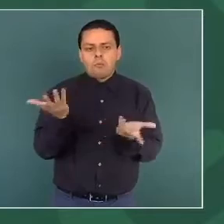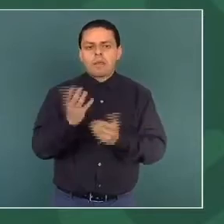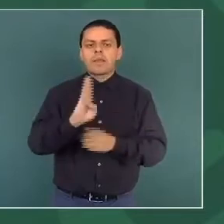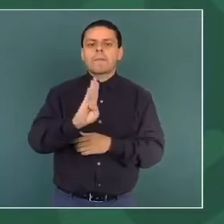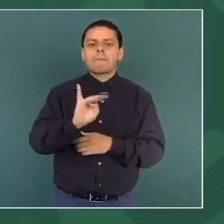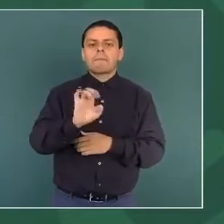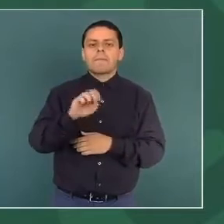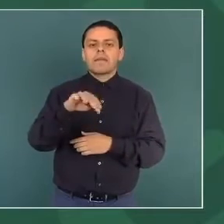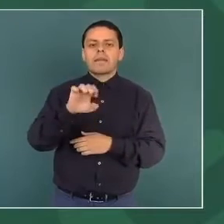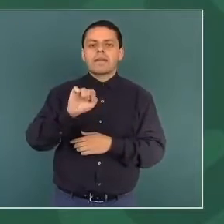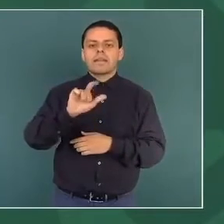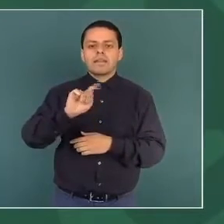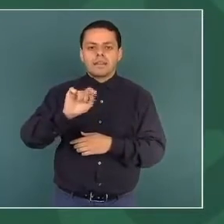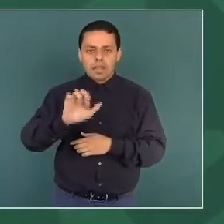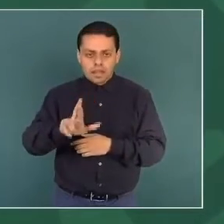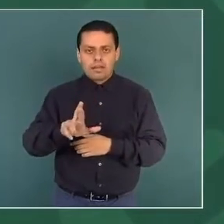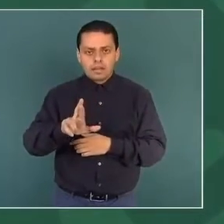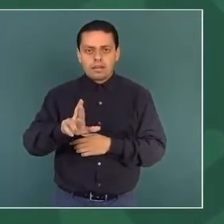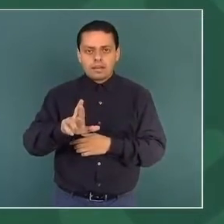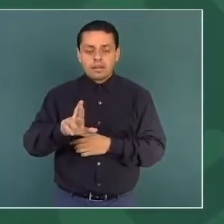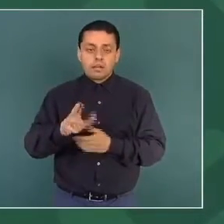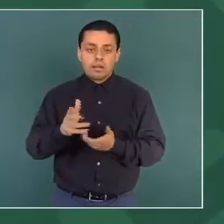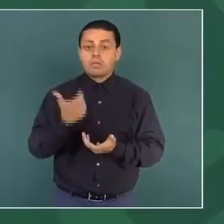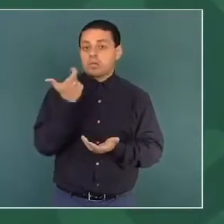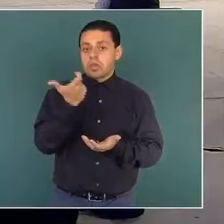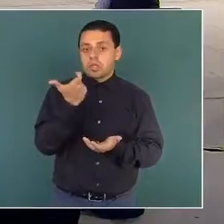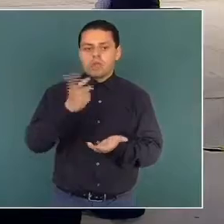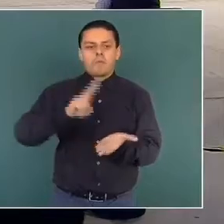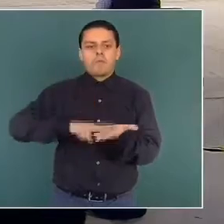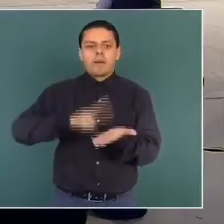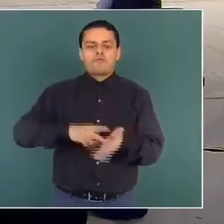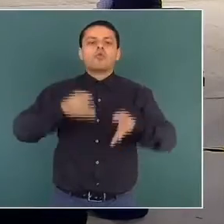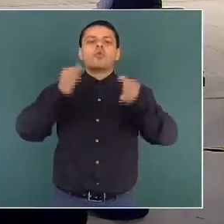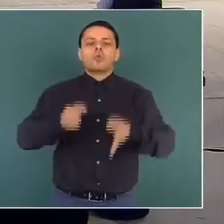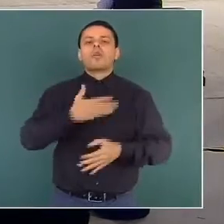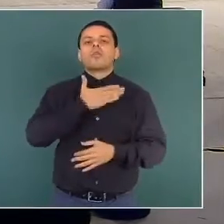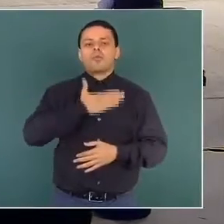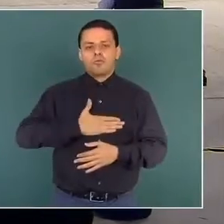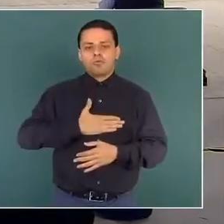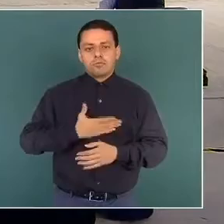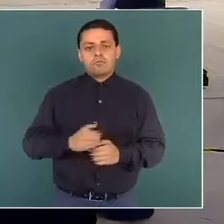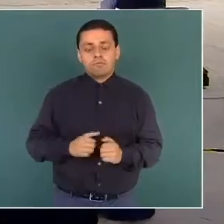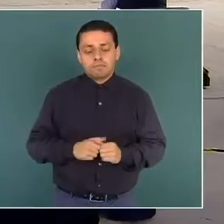con precios de garantía para sus productos.